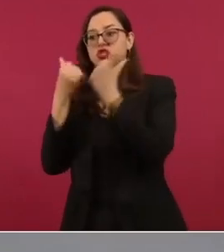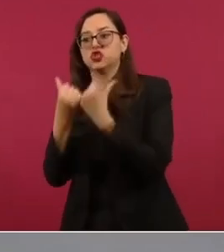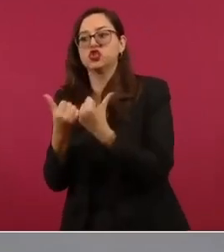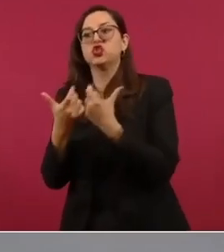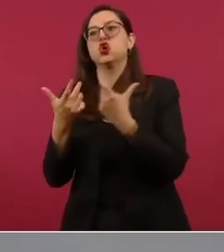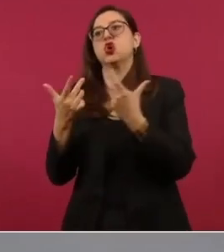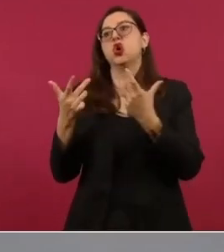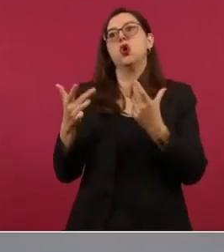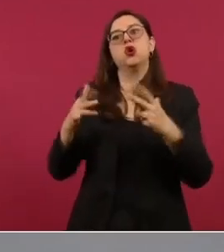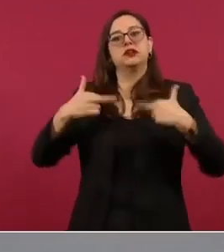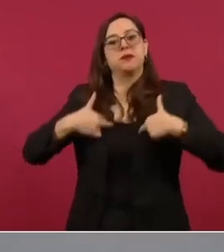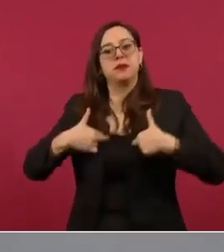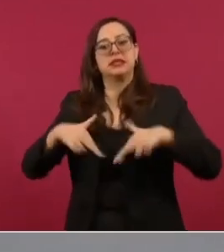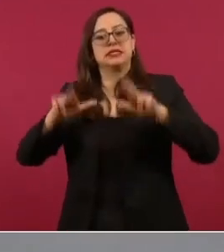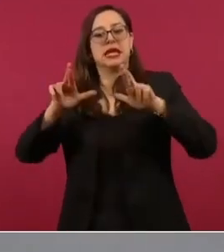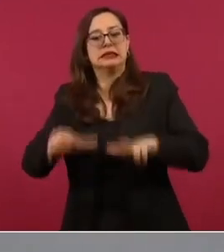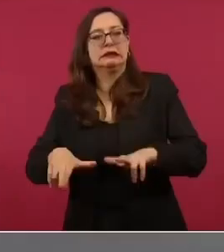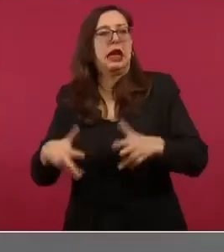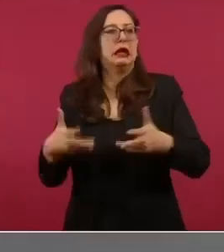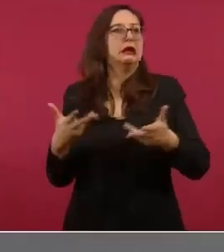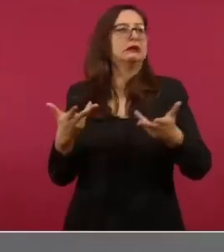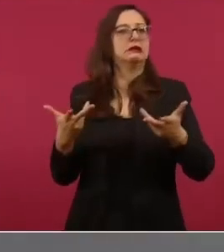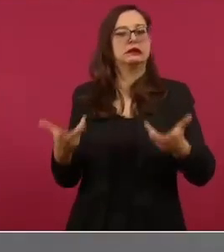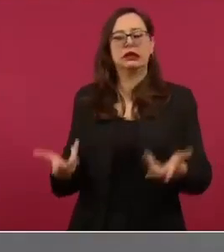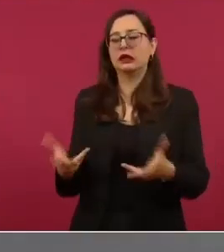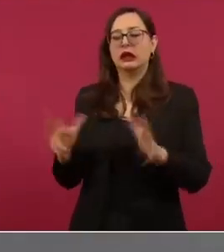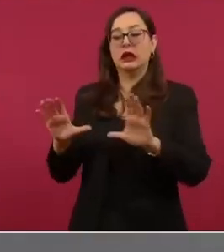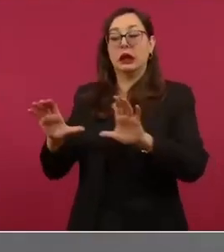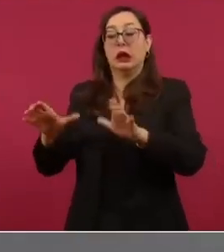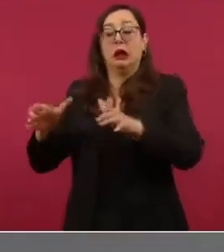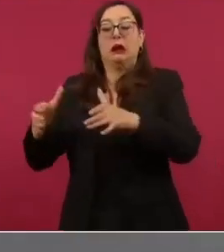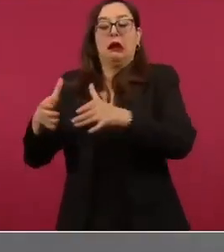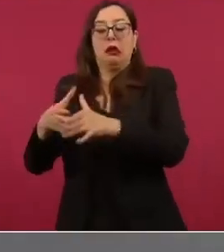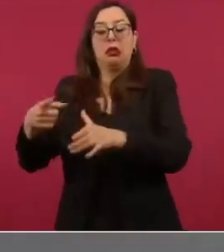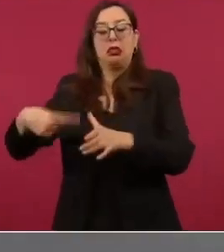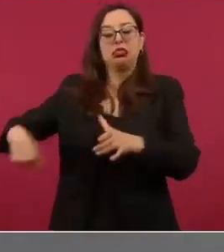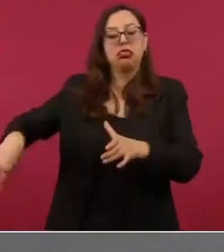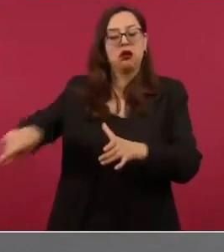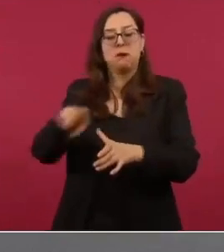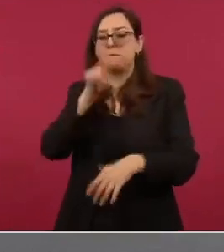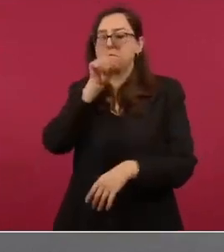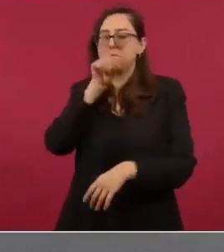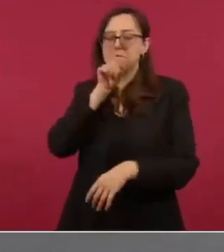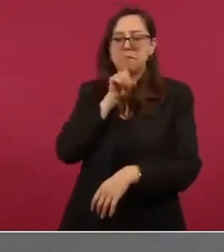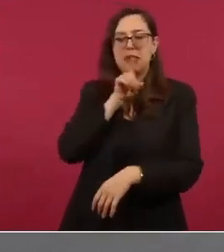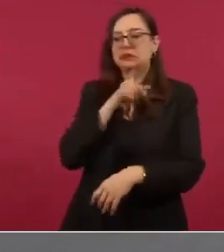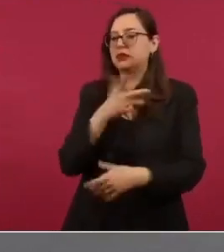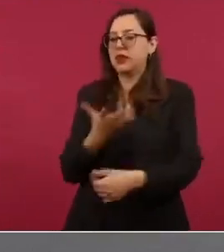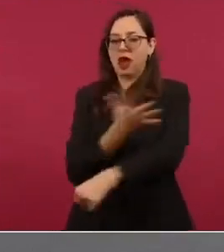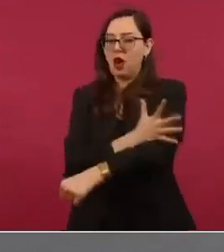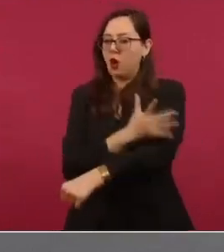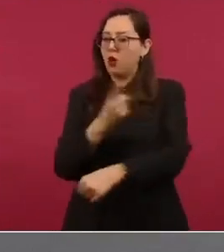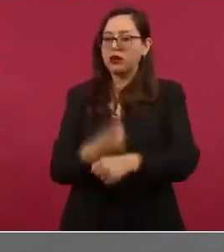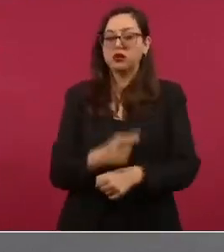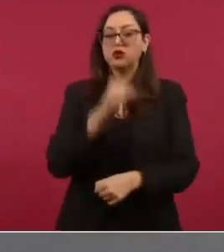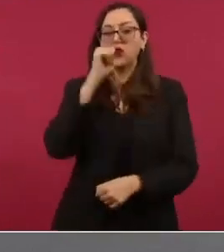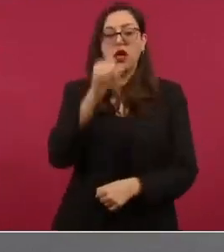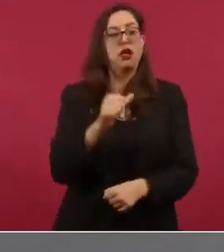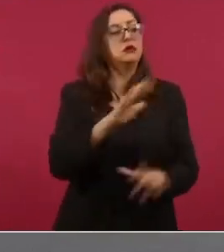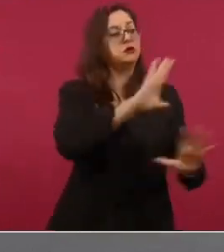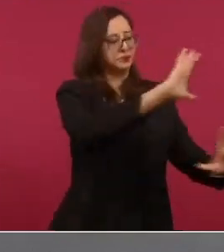manejados por una deshonesta red de intermediarios que